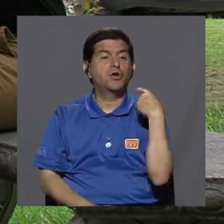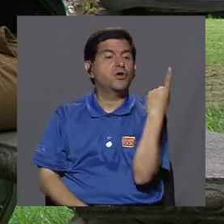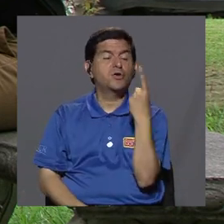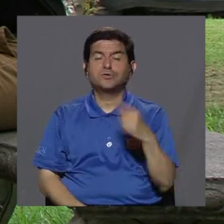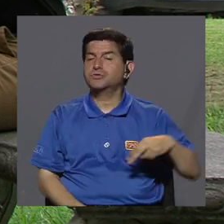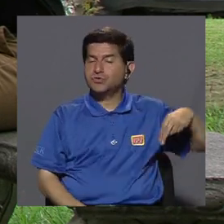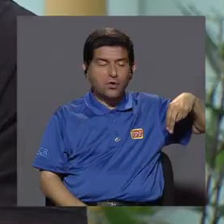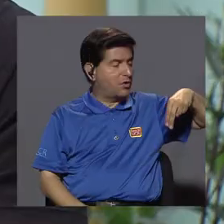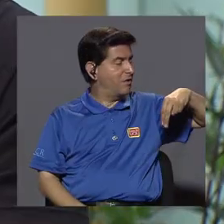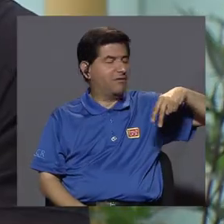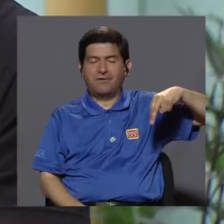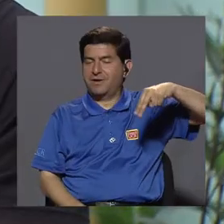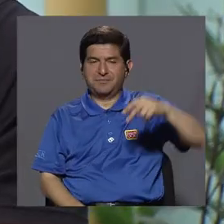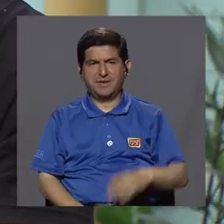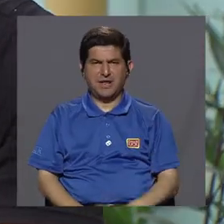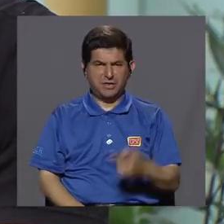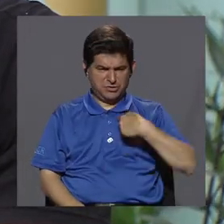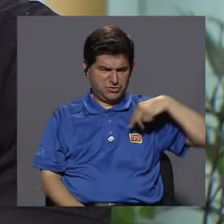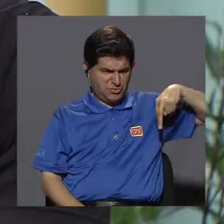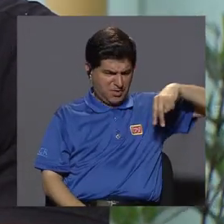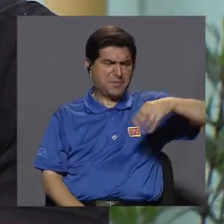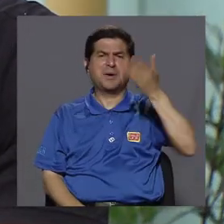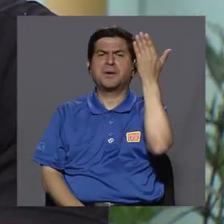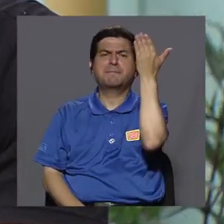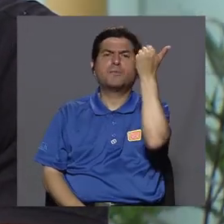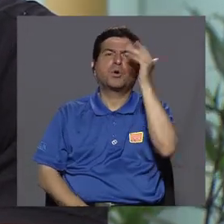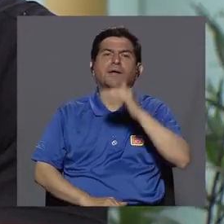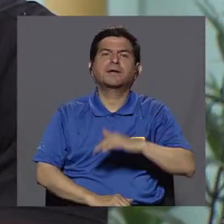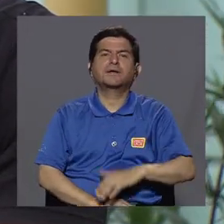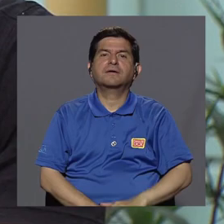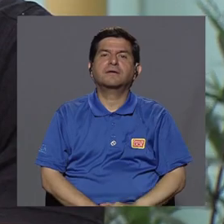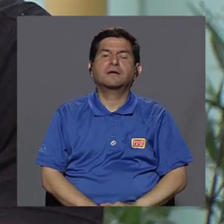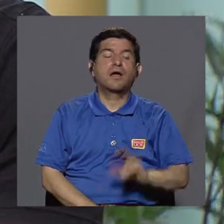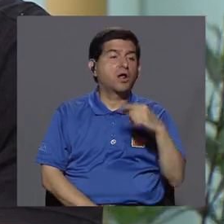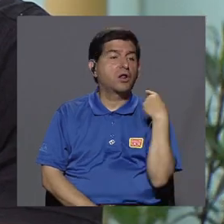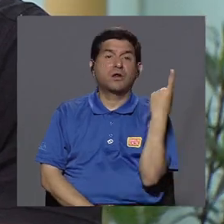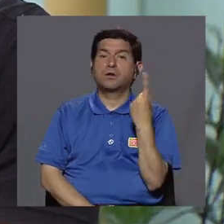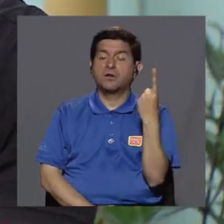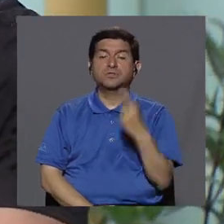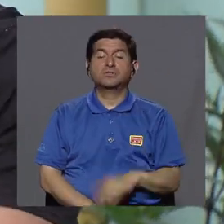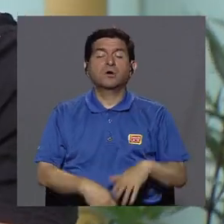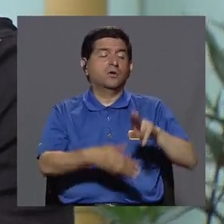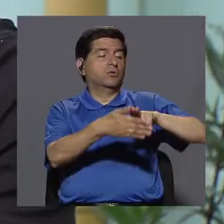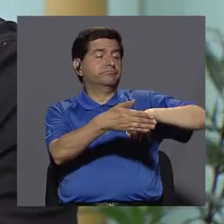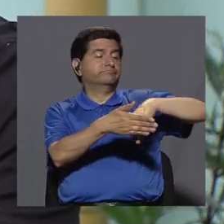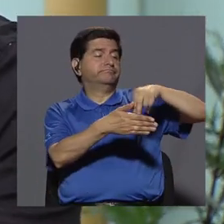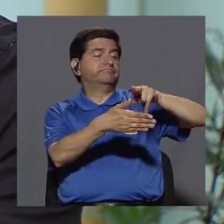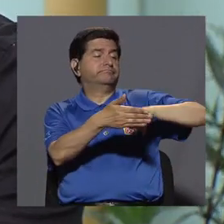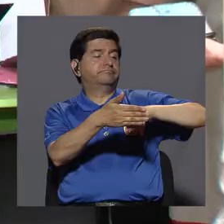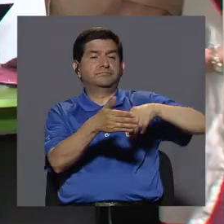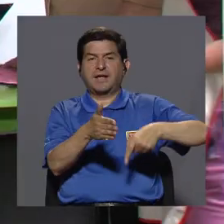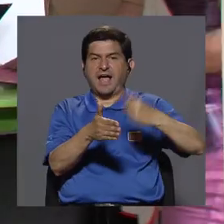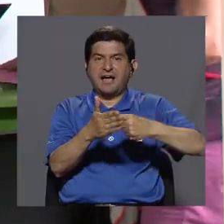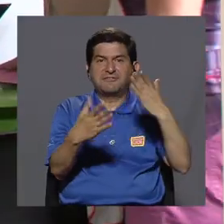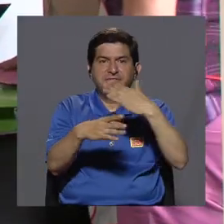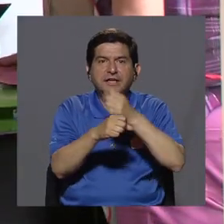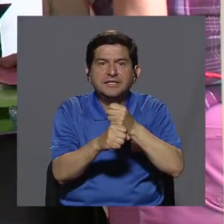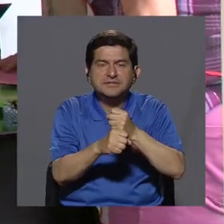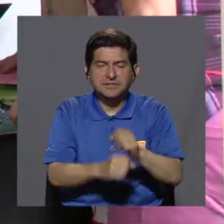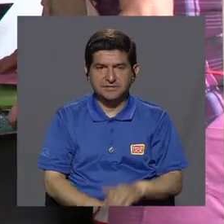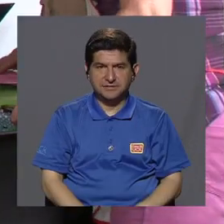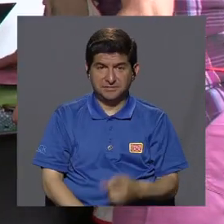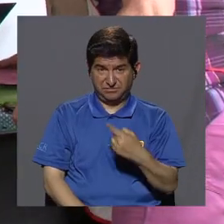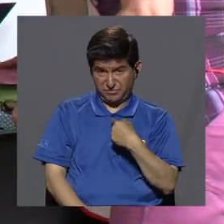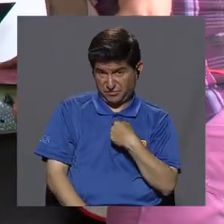solamente caminar por caminar, es por qué voy a caminar, ¿verdad? No solamente es pintar por pintar, porque lo que muchas veces hacemos